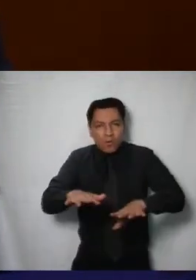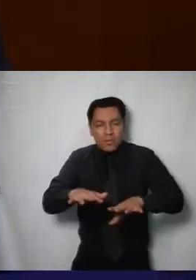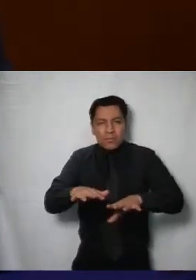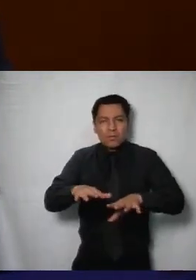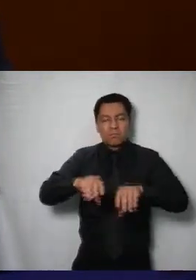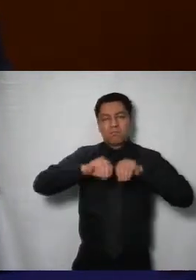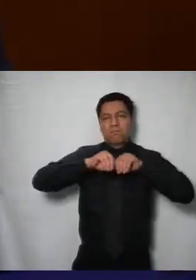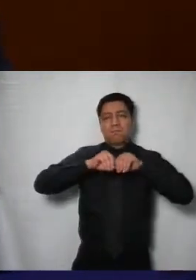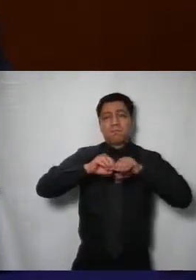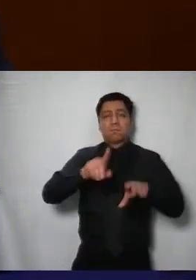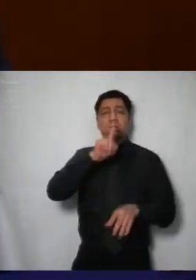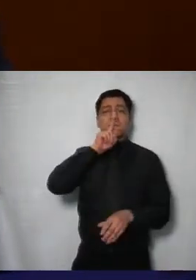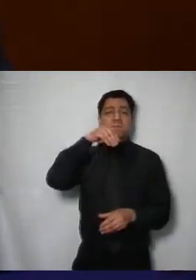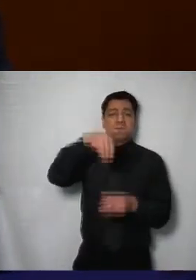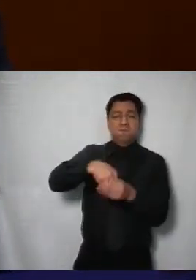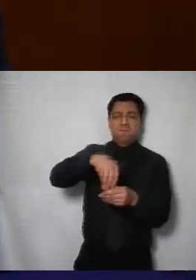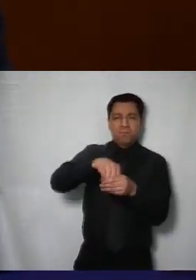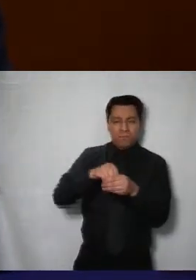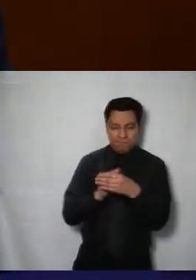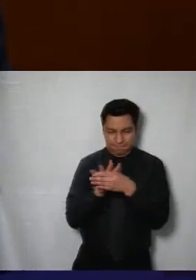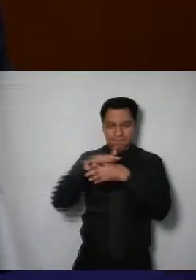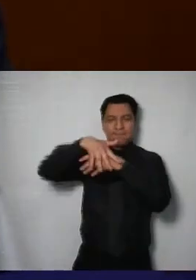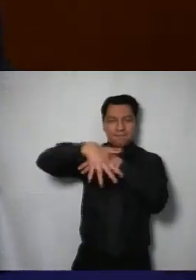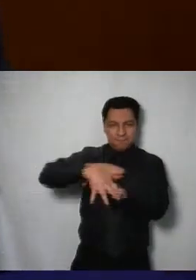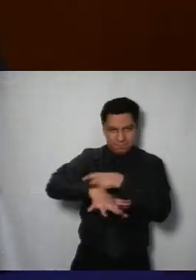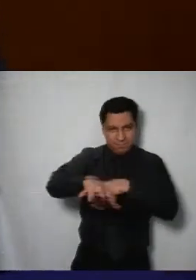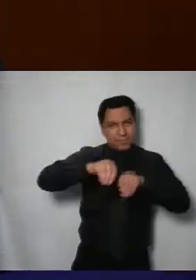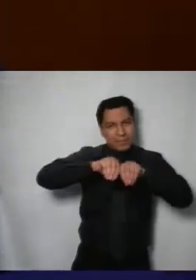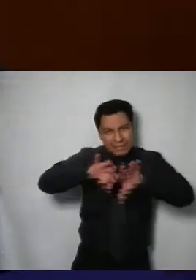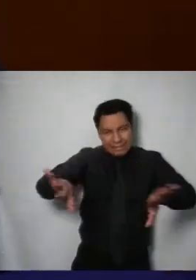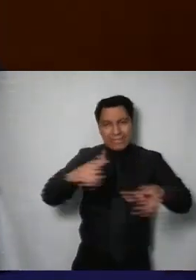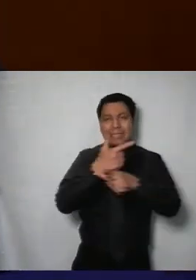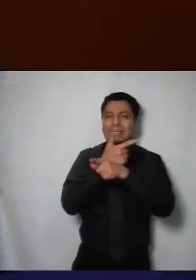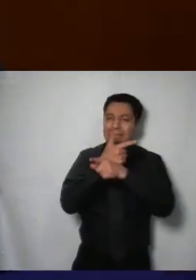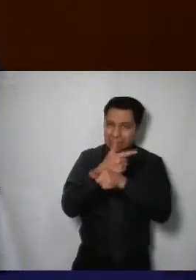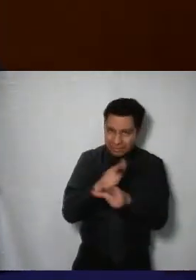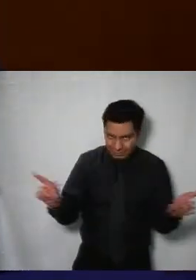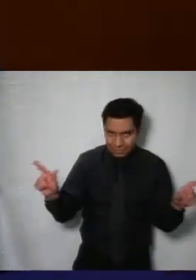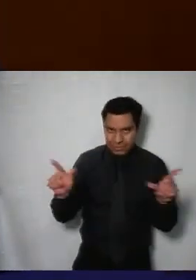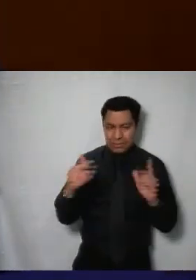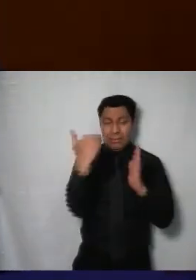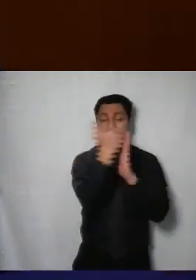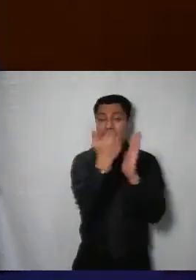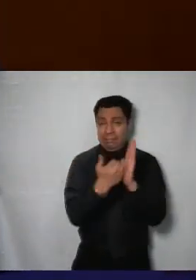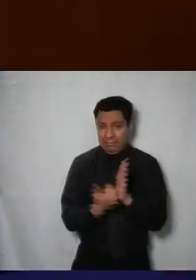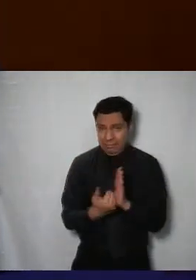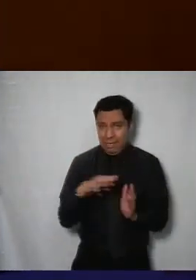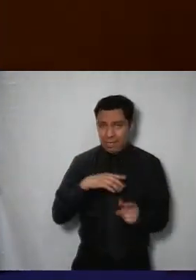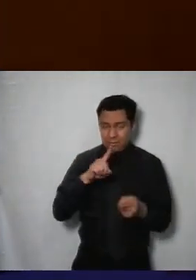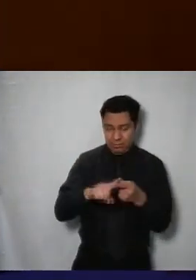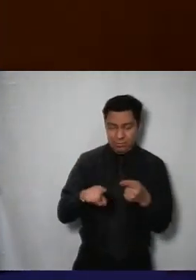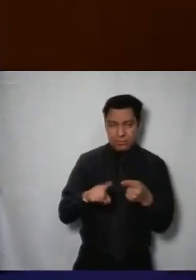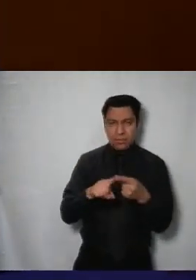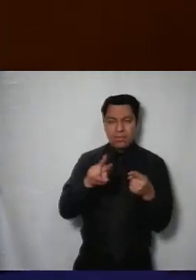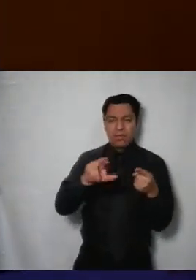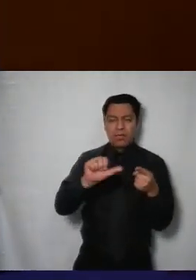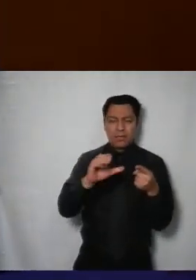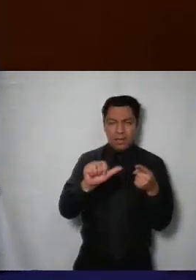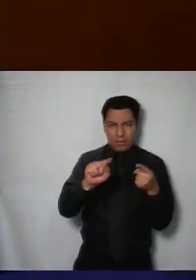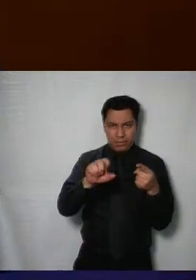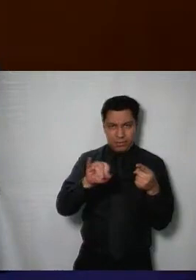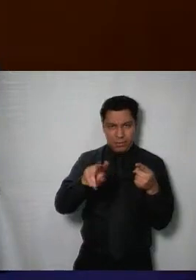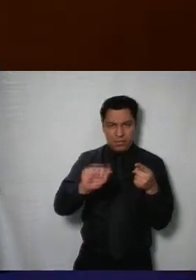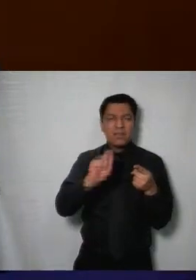permite conocer entender y evaluar las acciones que nos gobiernan existen al menos tres tipos de transparencia la reactiva